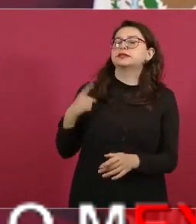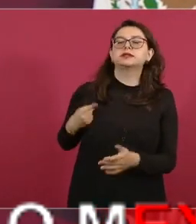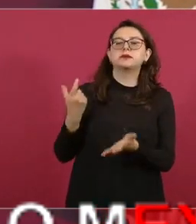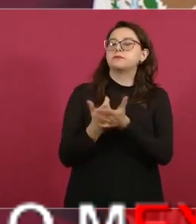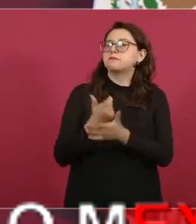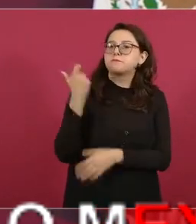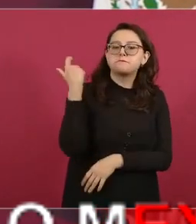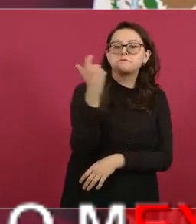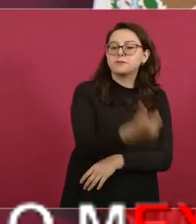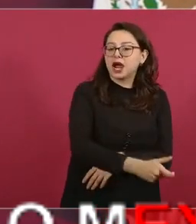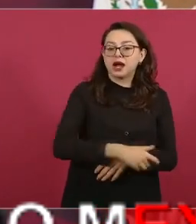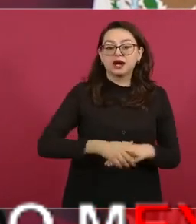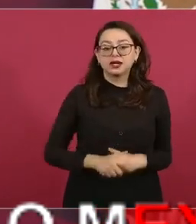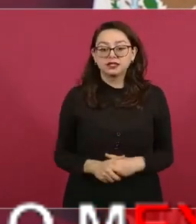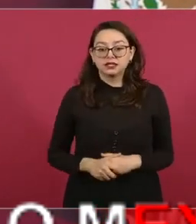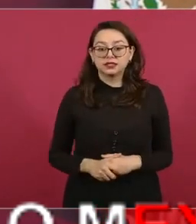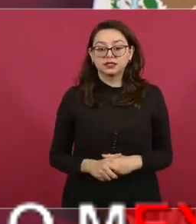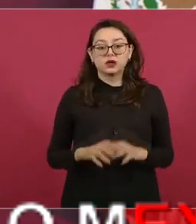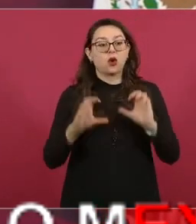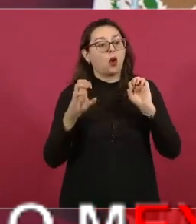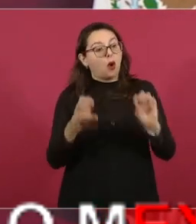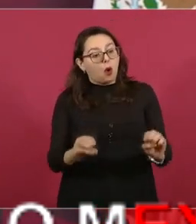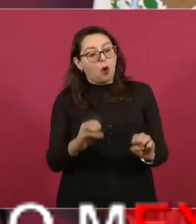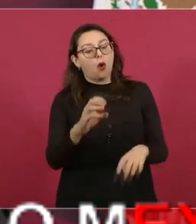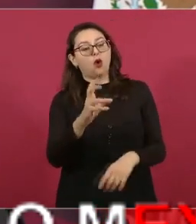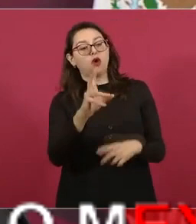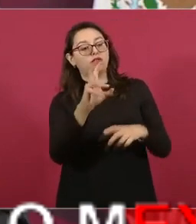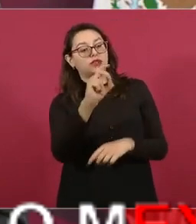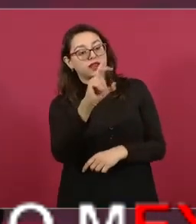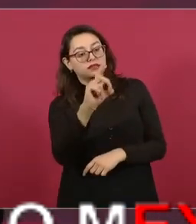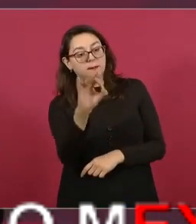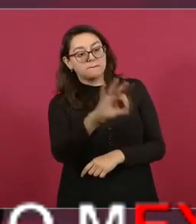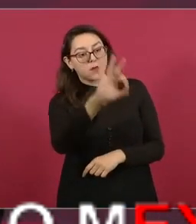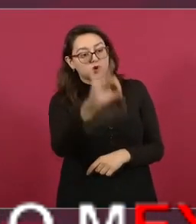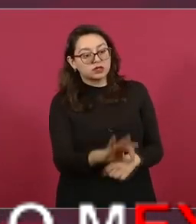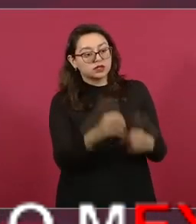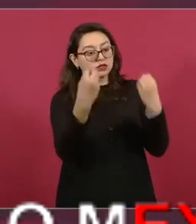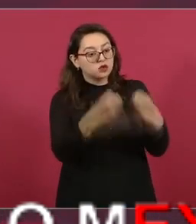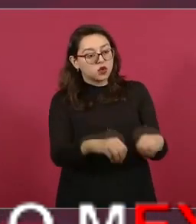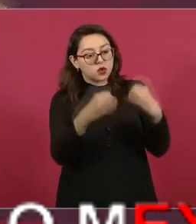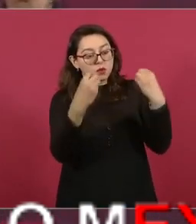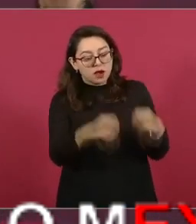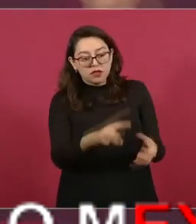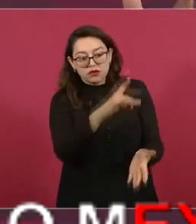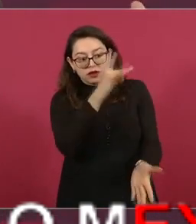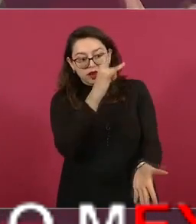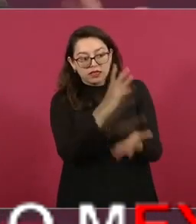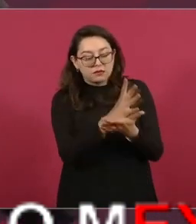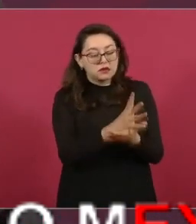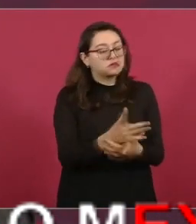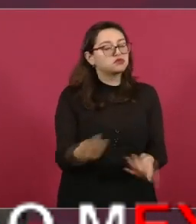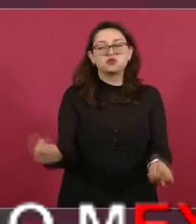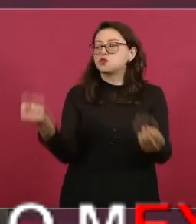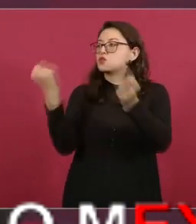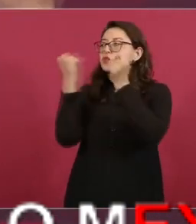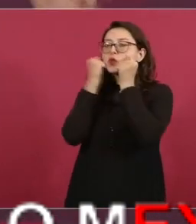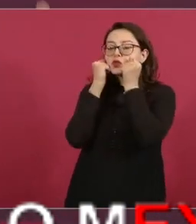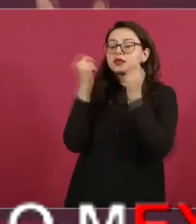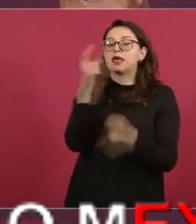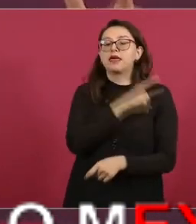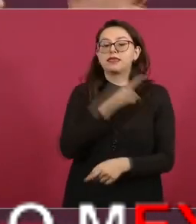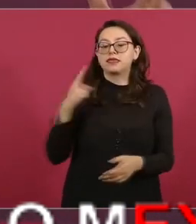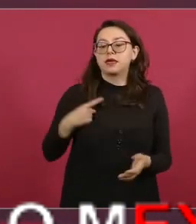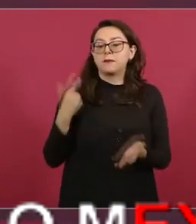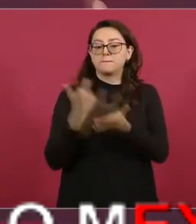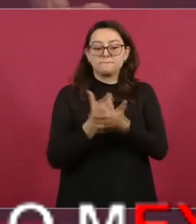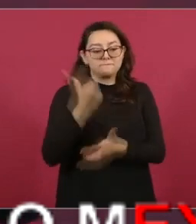esté ocupado en un 30% se paga lleno y cinco